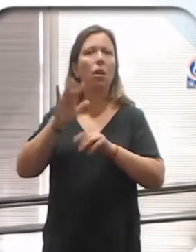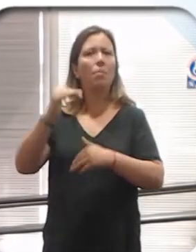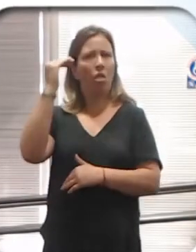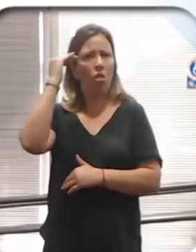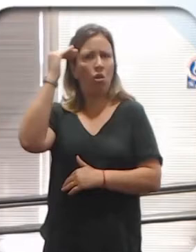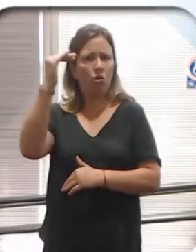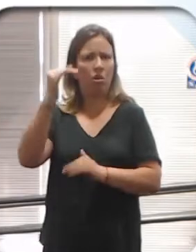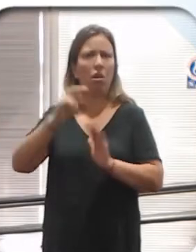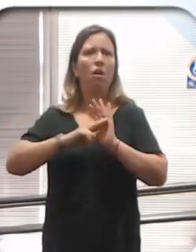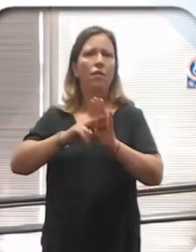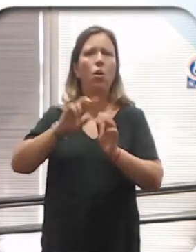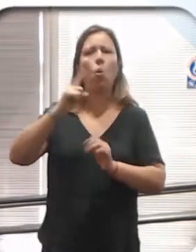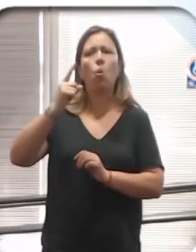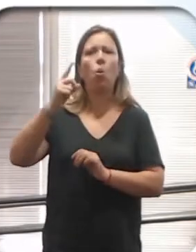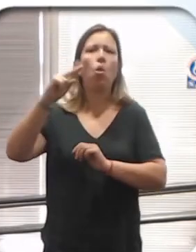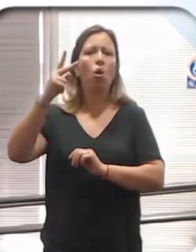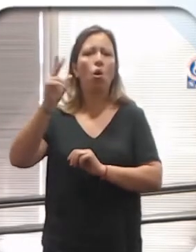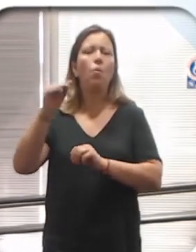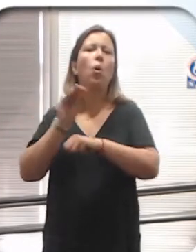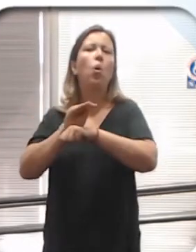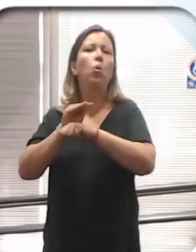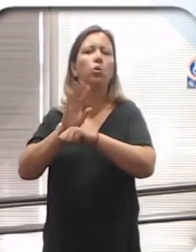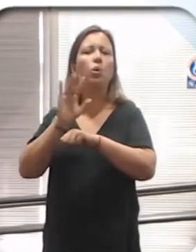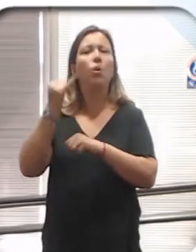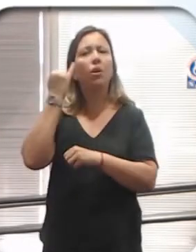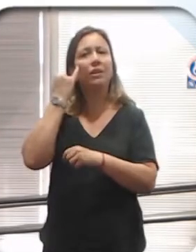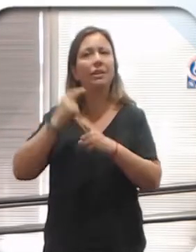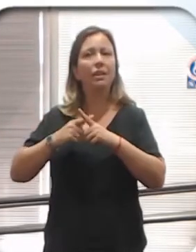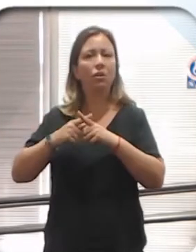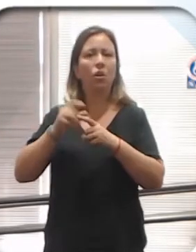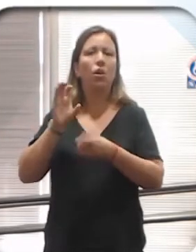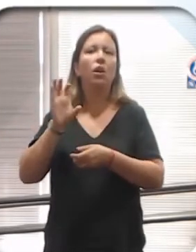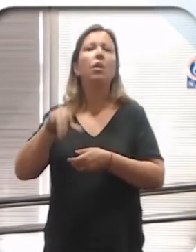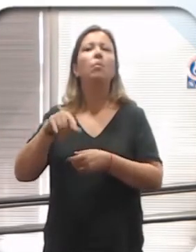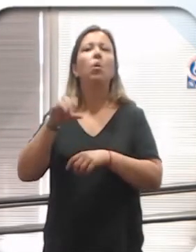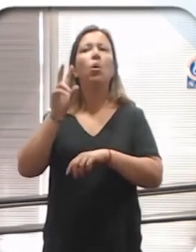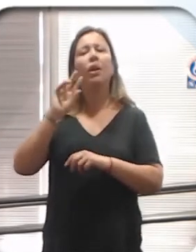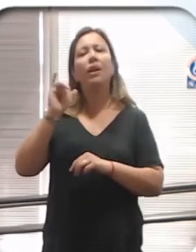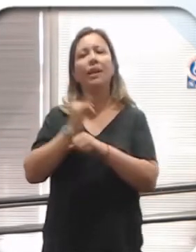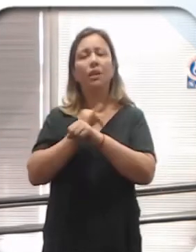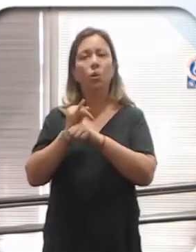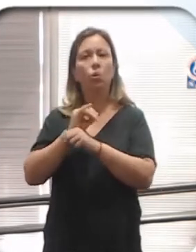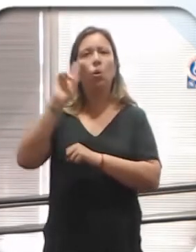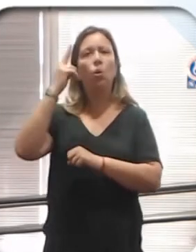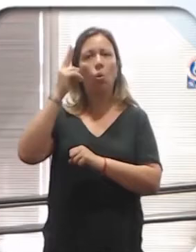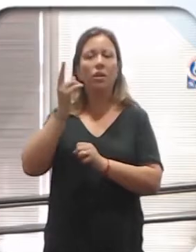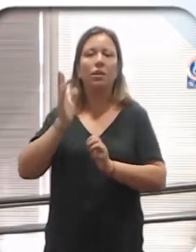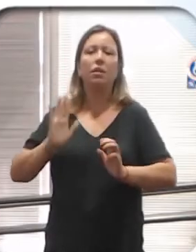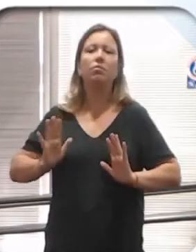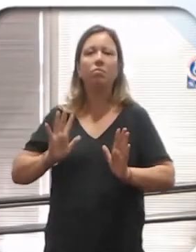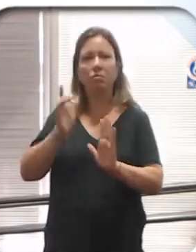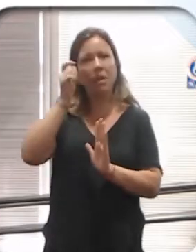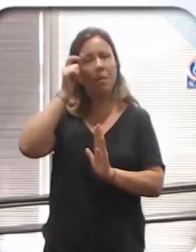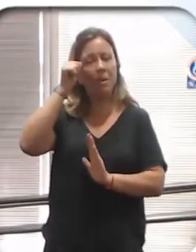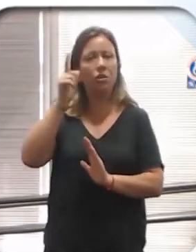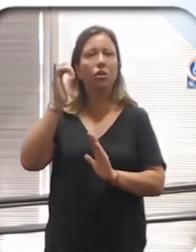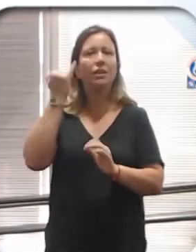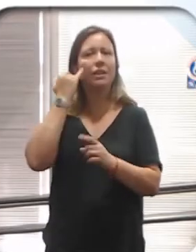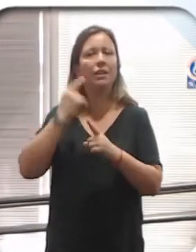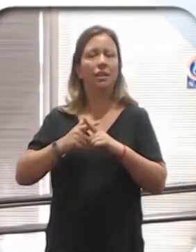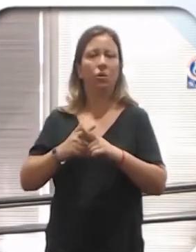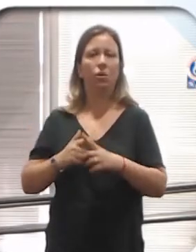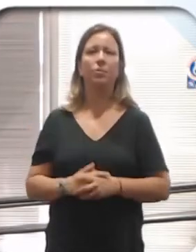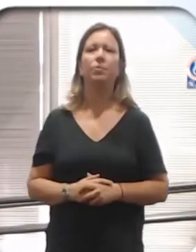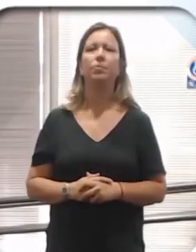docente referente de nivel 1 y 2 del curso de sexología clínica en el Instituto Uruguayo de Capacitación Sexológica.